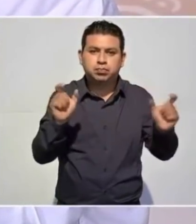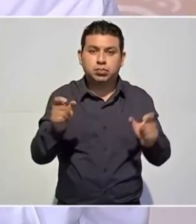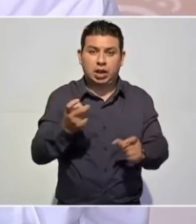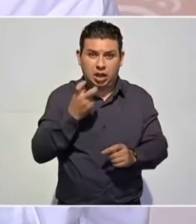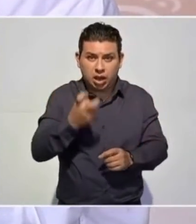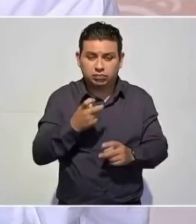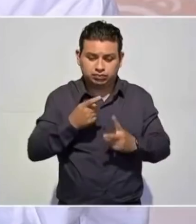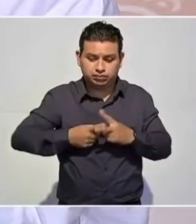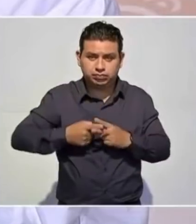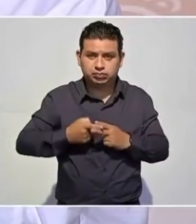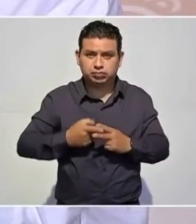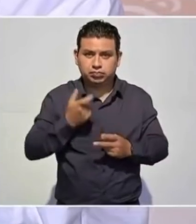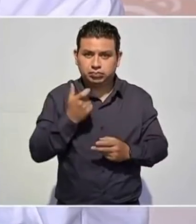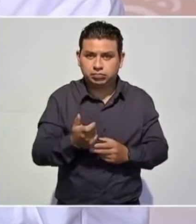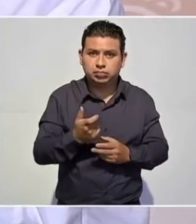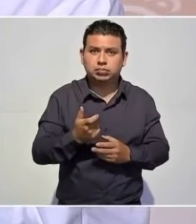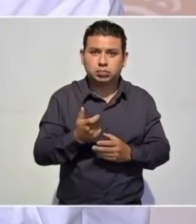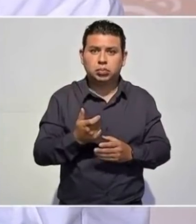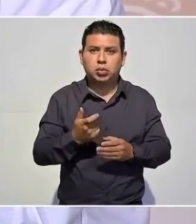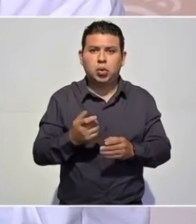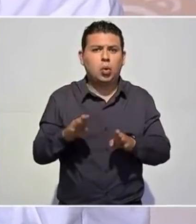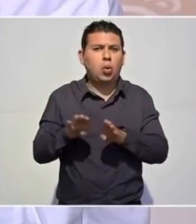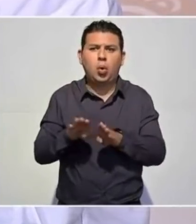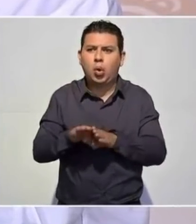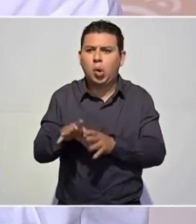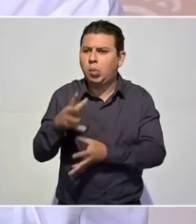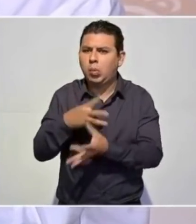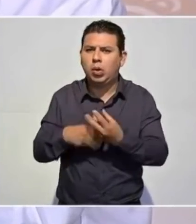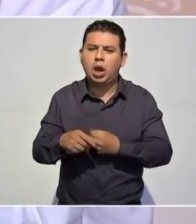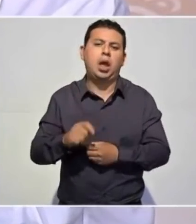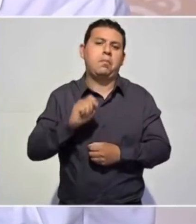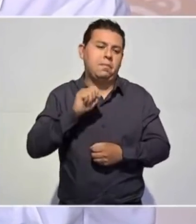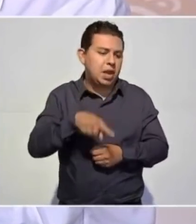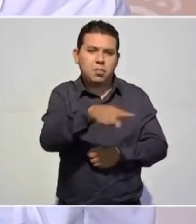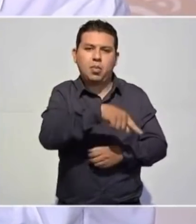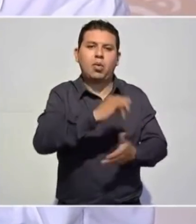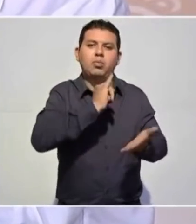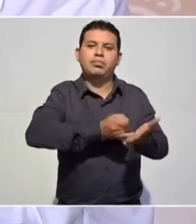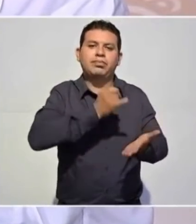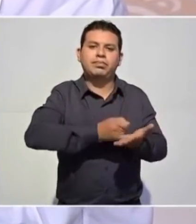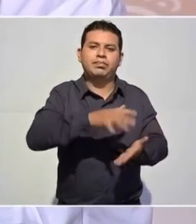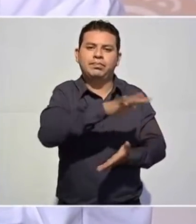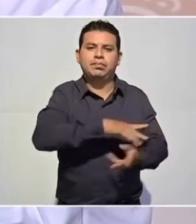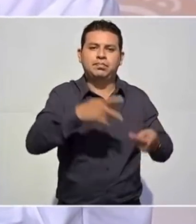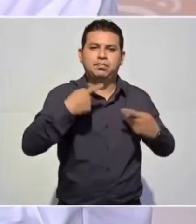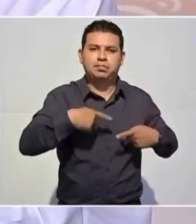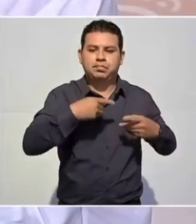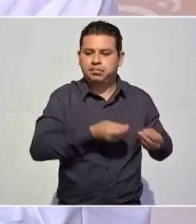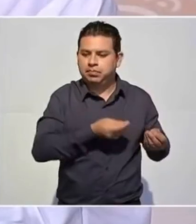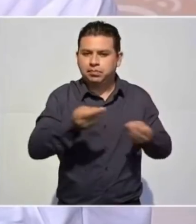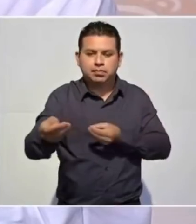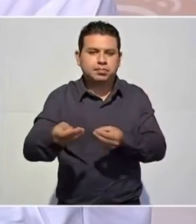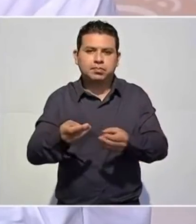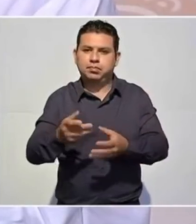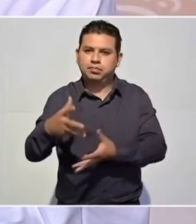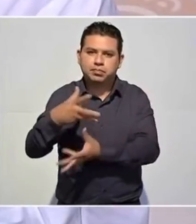saldrán del presupuesto público sin aumentar